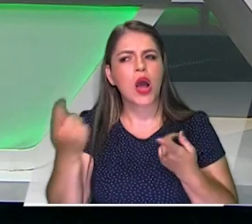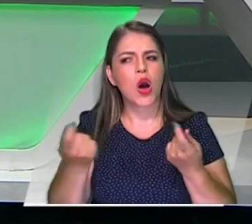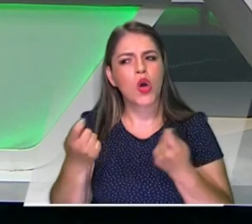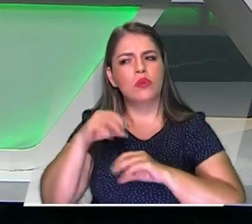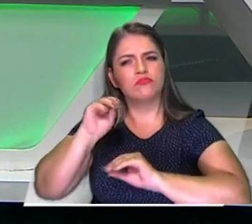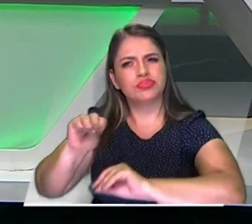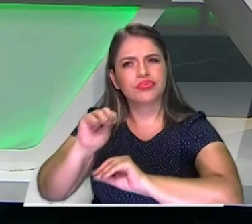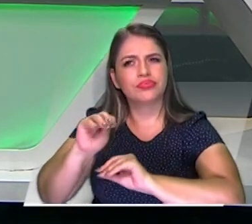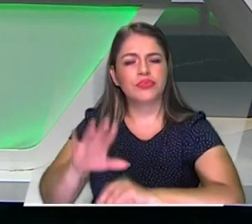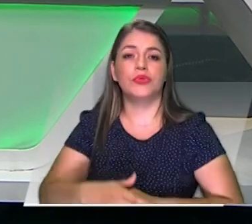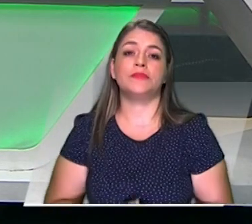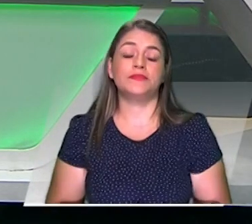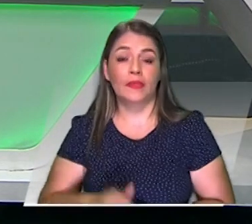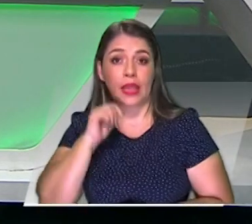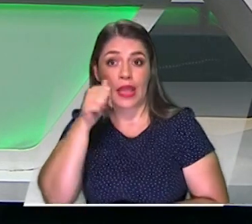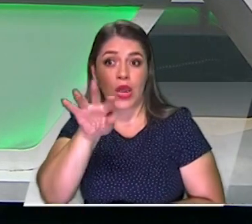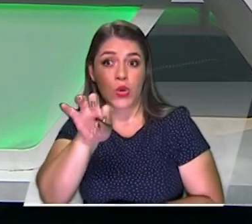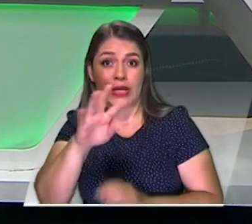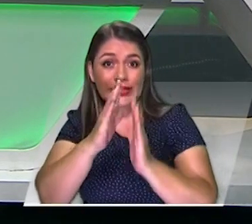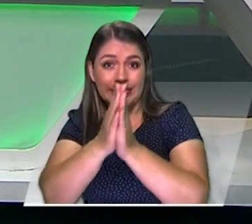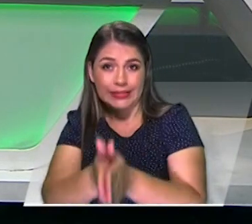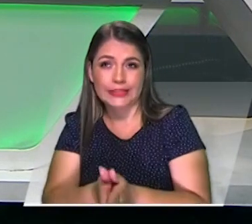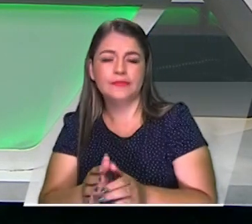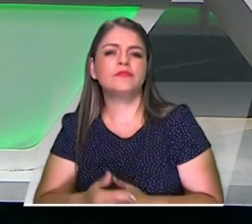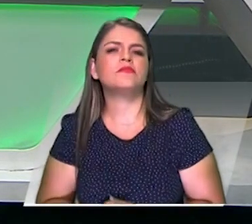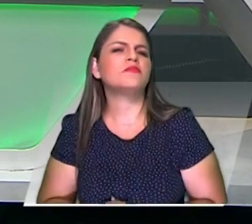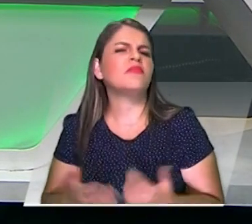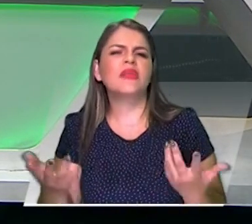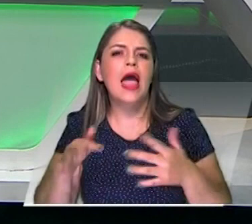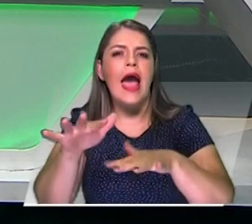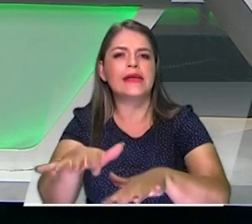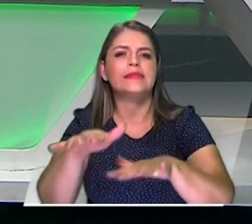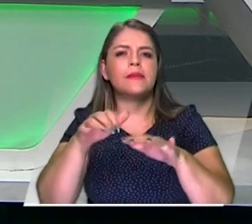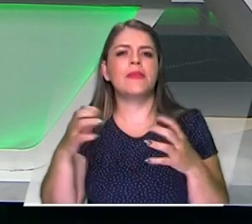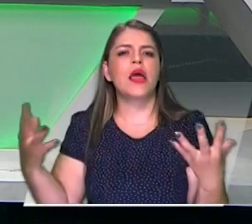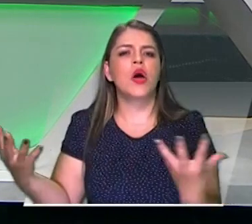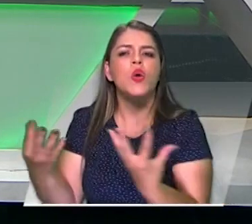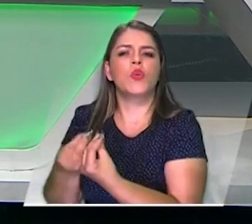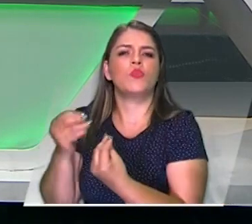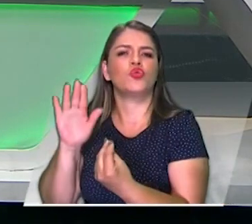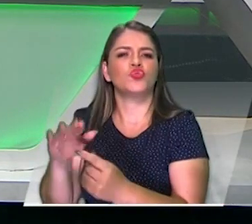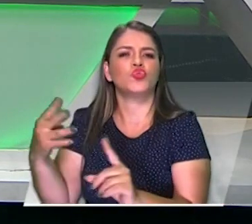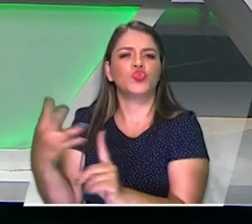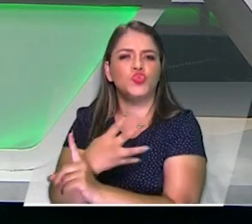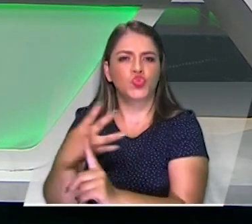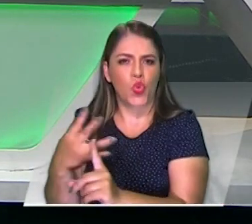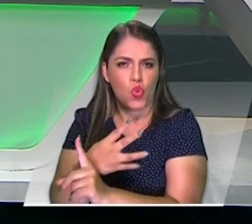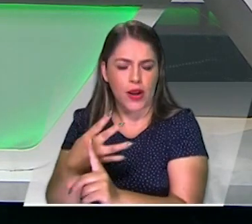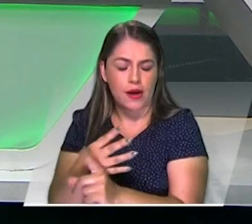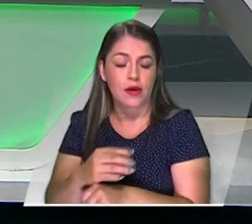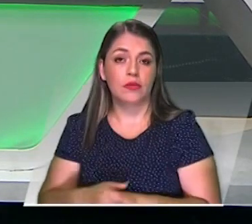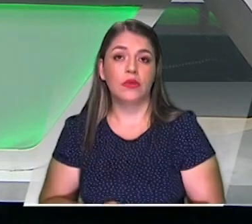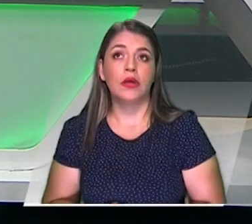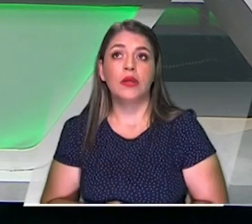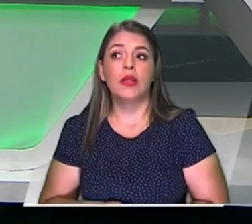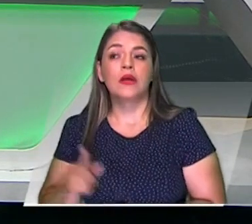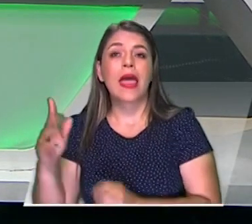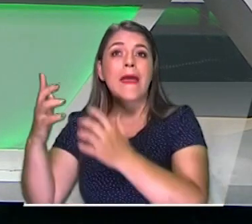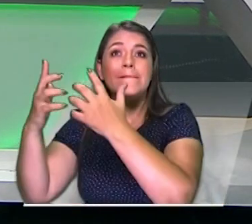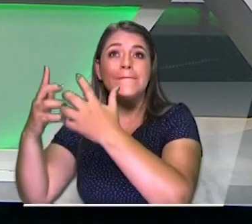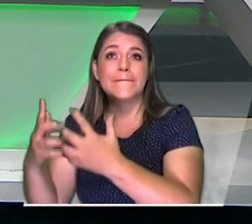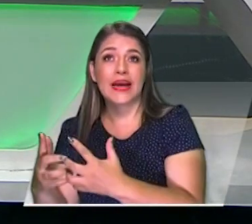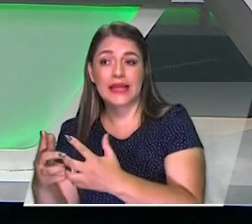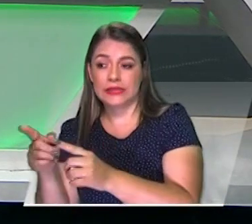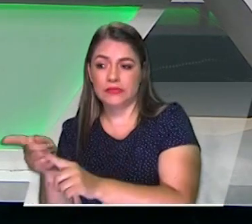Jueves 9 de diciembre se realizará la asamblea extraordinaria de accionistas del grupo Sura, tras la decisión de Gilinski de comprar más del